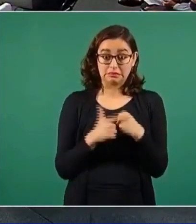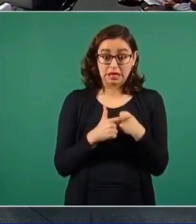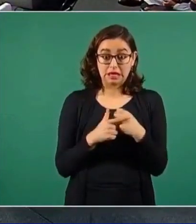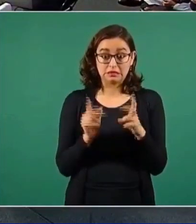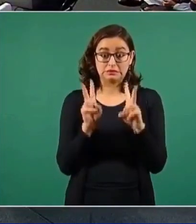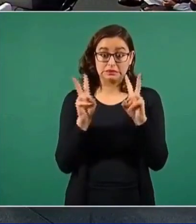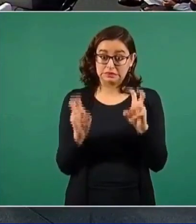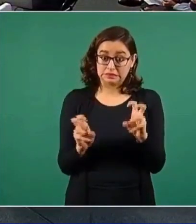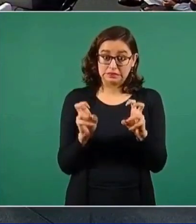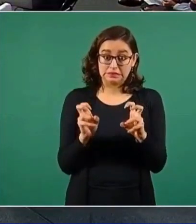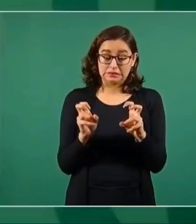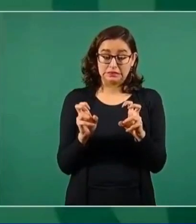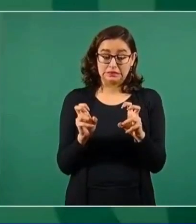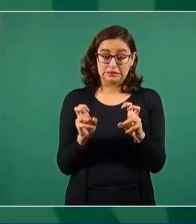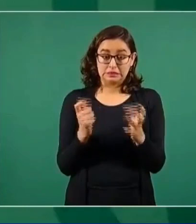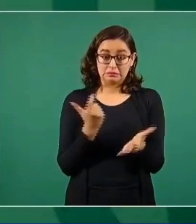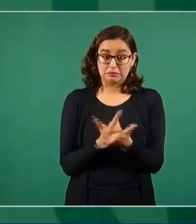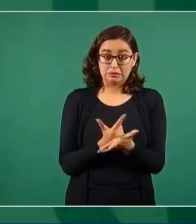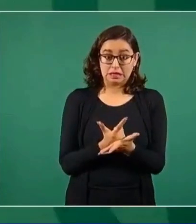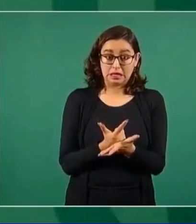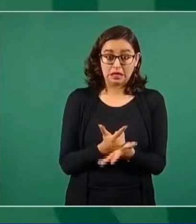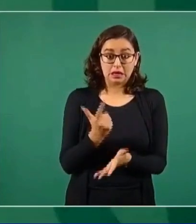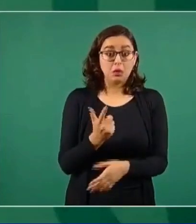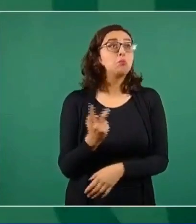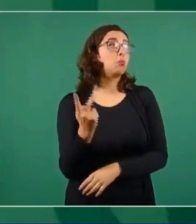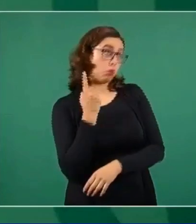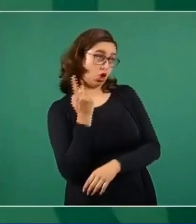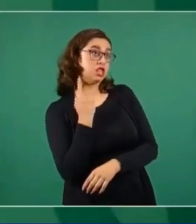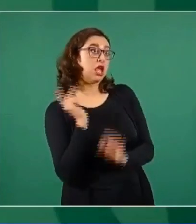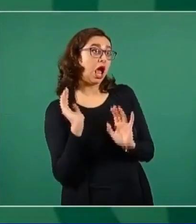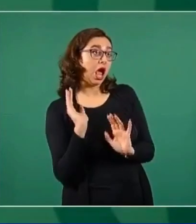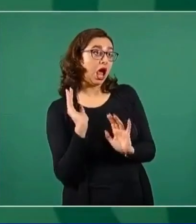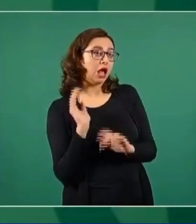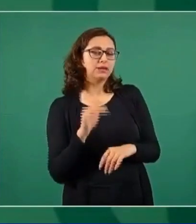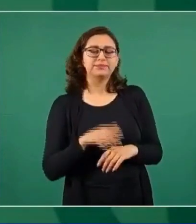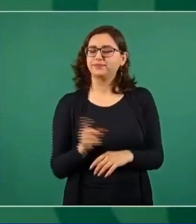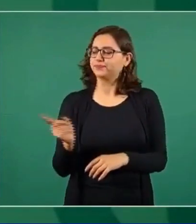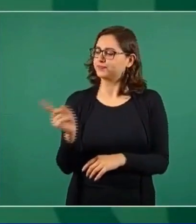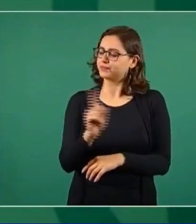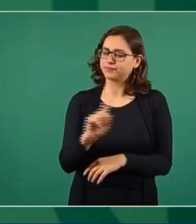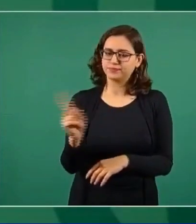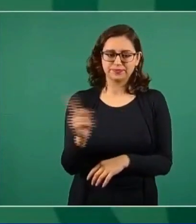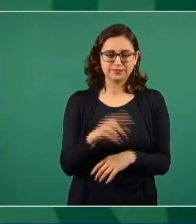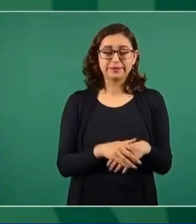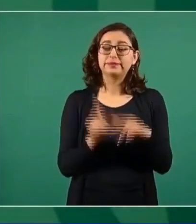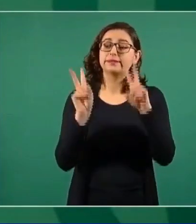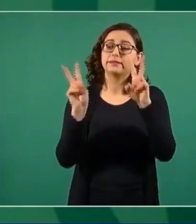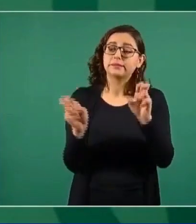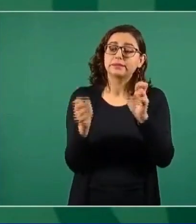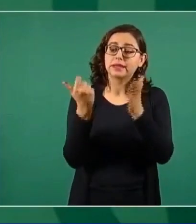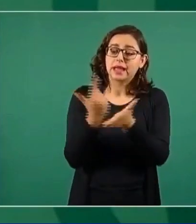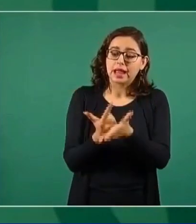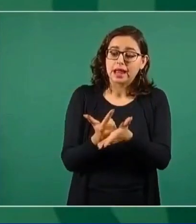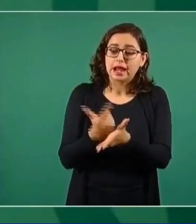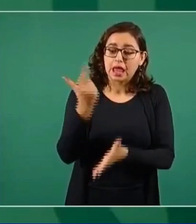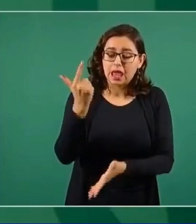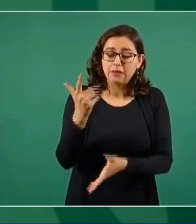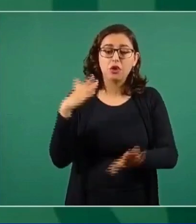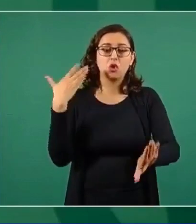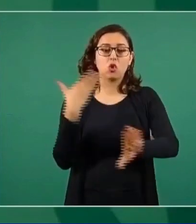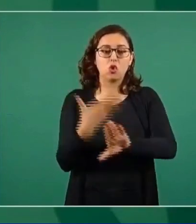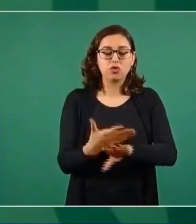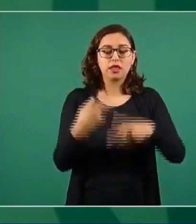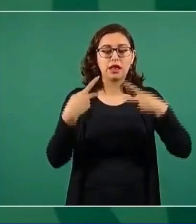mayores, no, que tienen que ver con los ciudadanos.